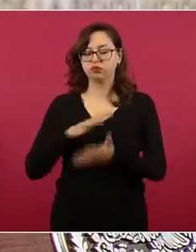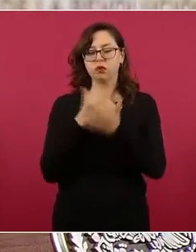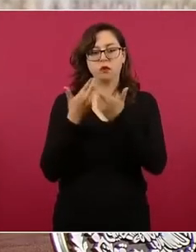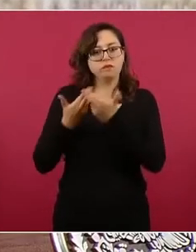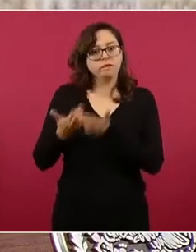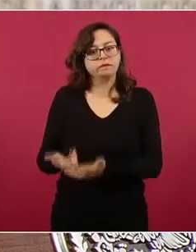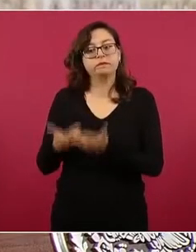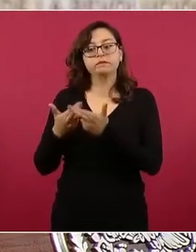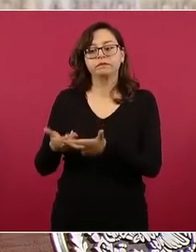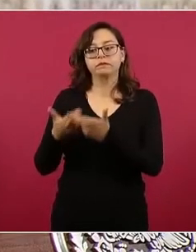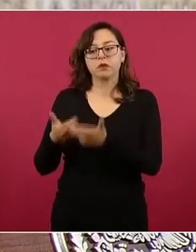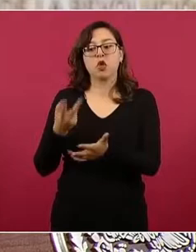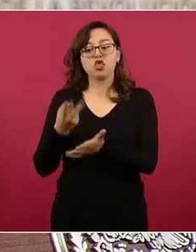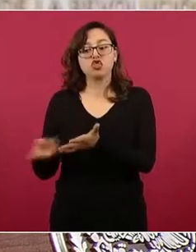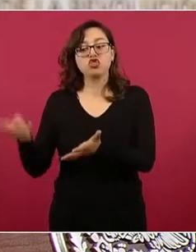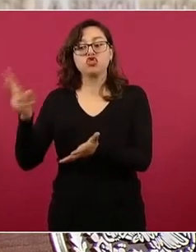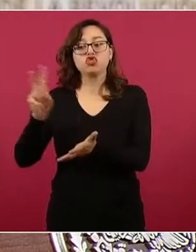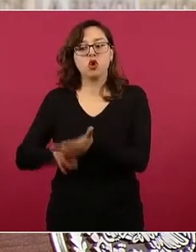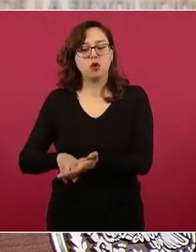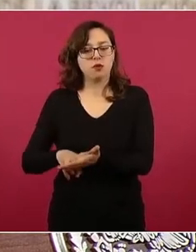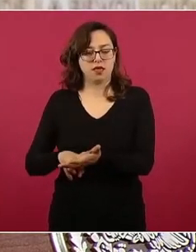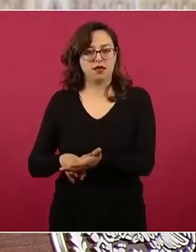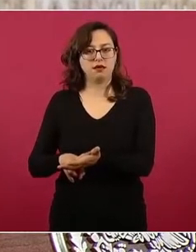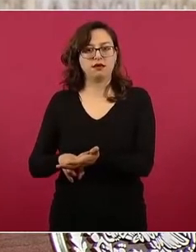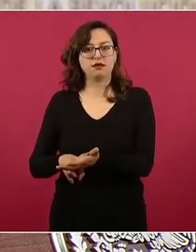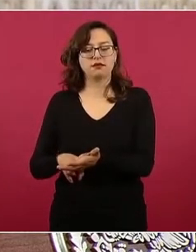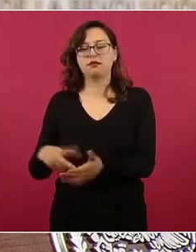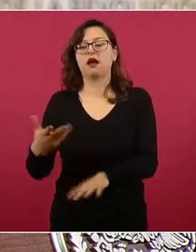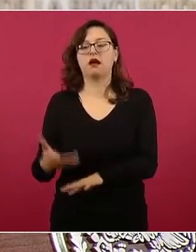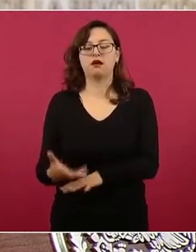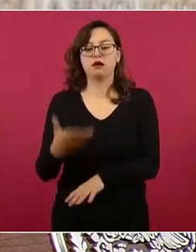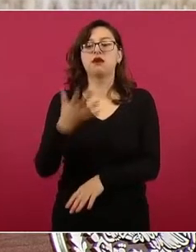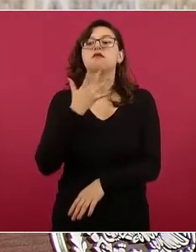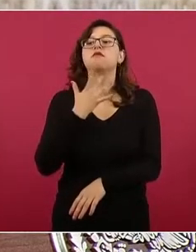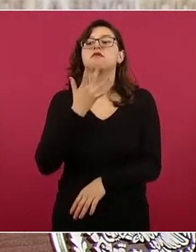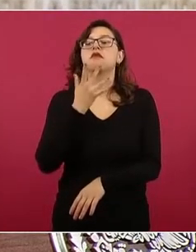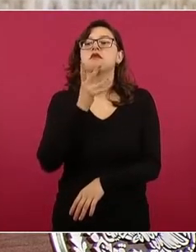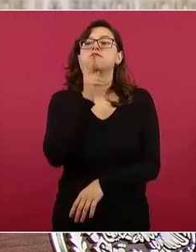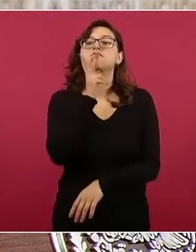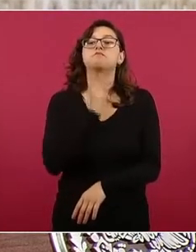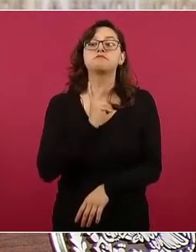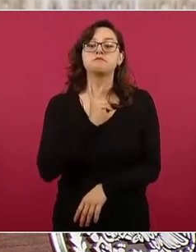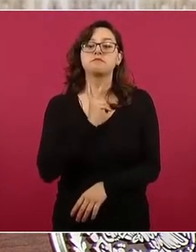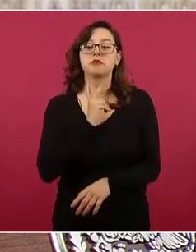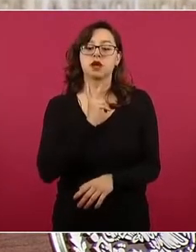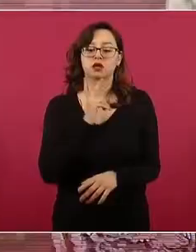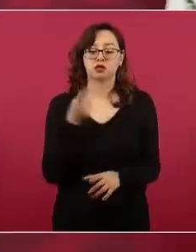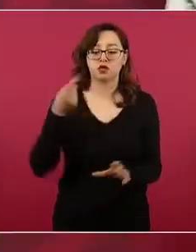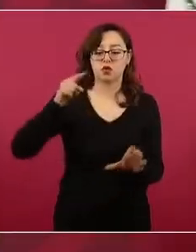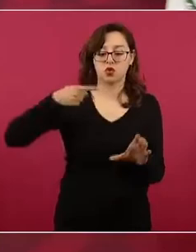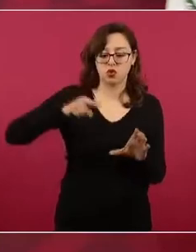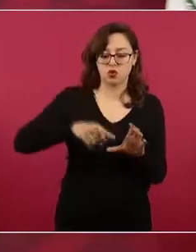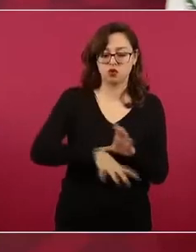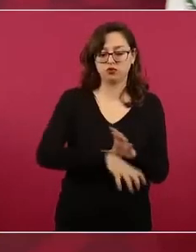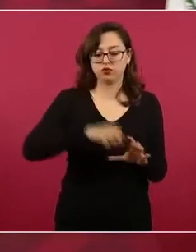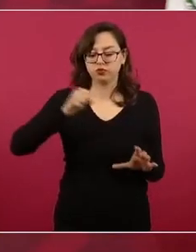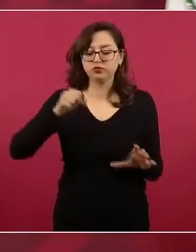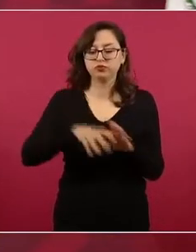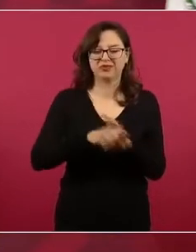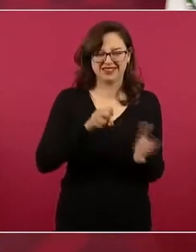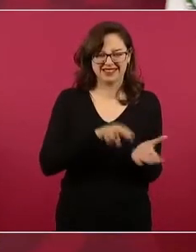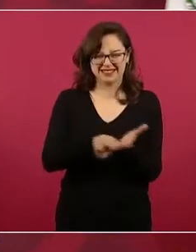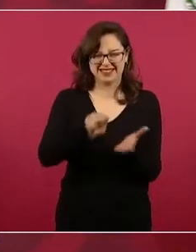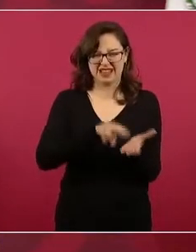petróleo crudo que se procesaba en las seis refinerías, porque estaban